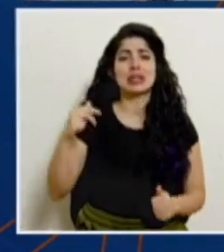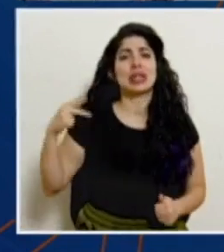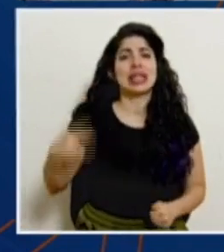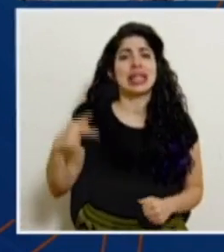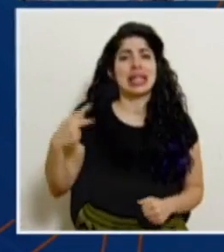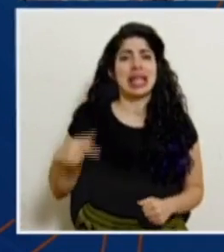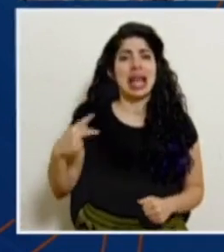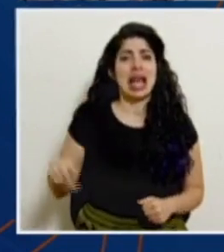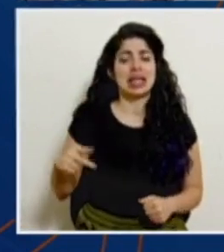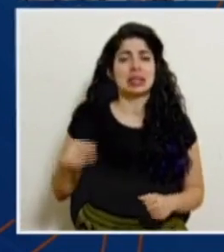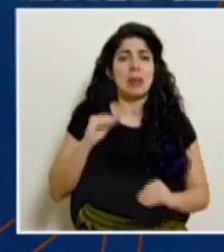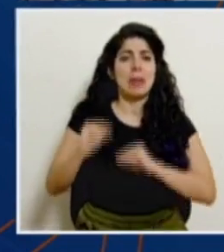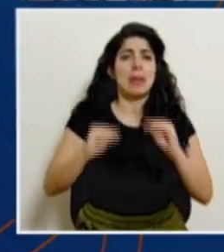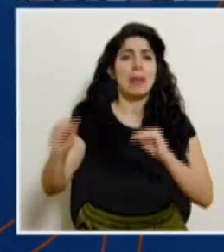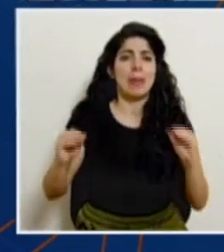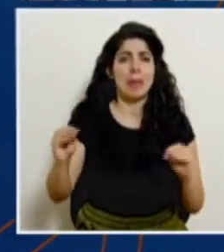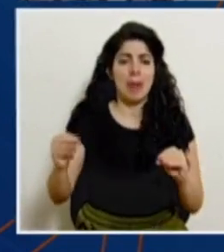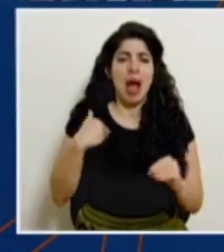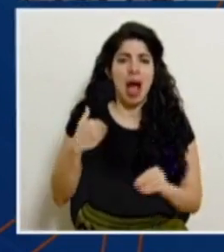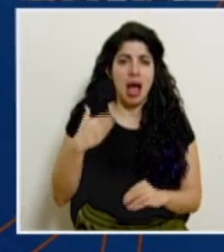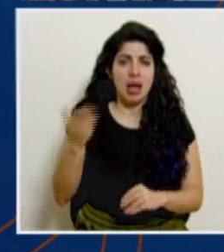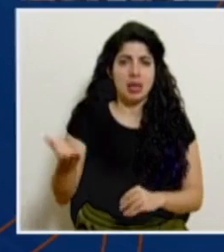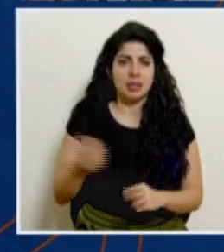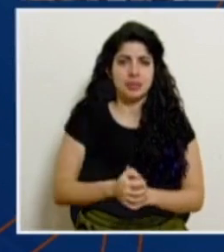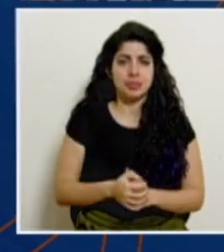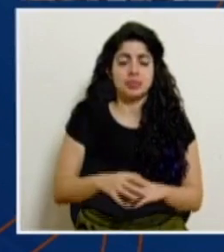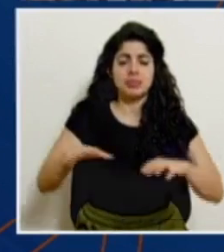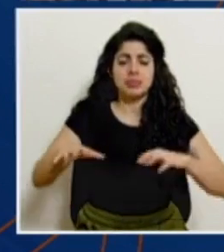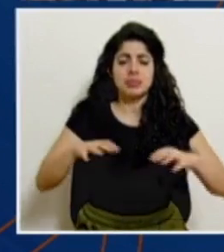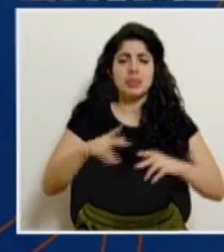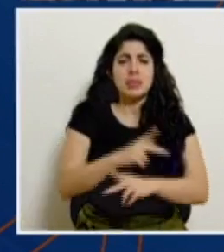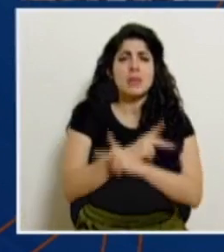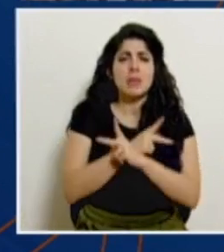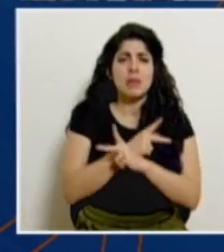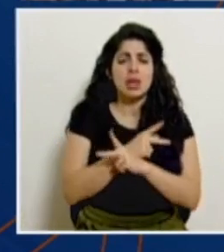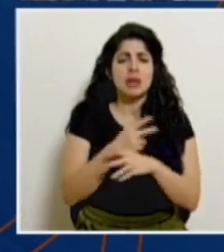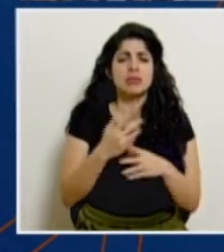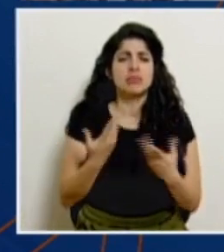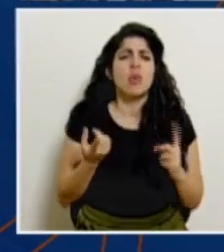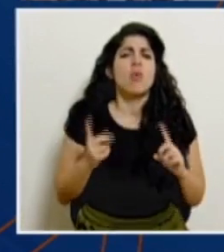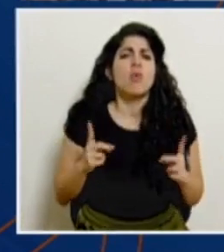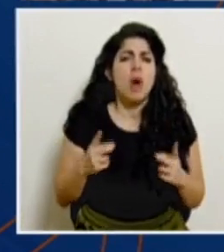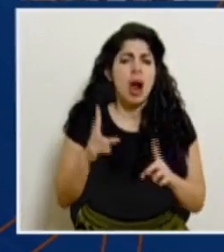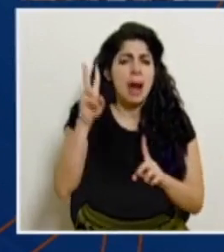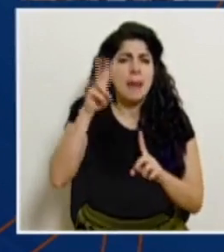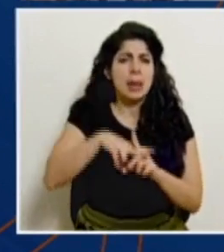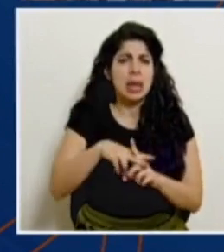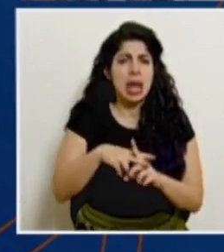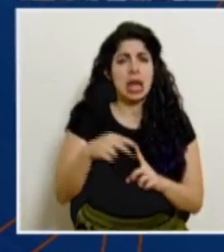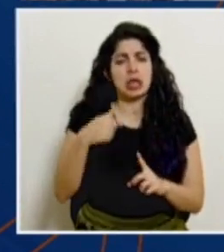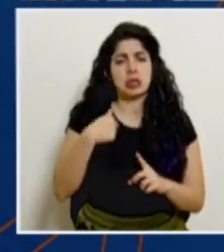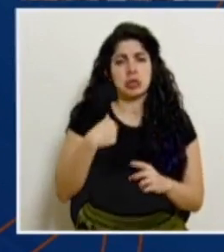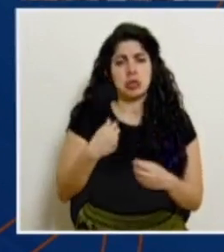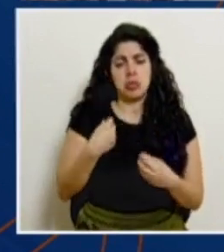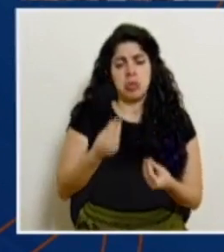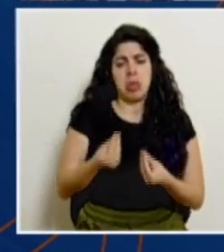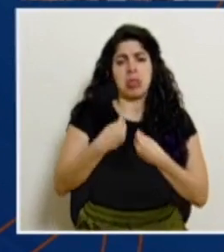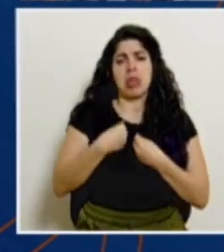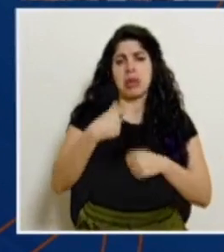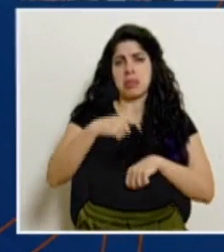de contagio. Las acciones preventivas que se han implementado, voy a permitirme